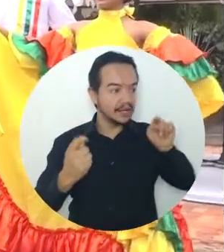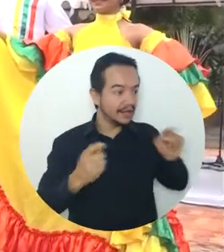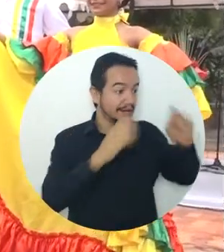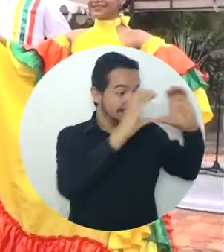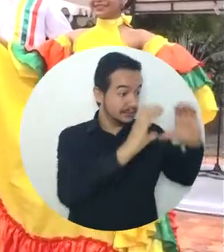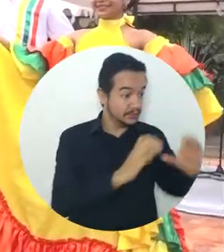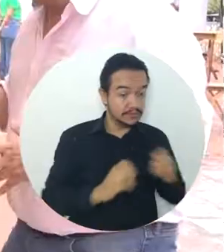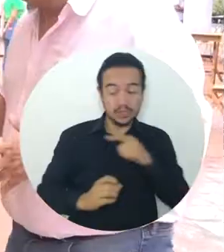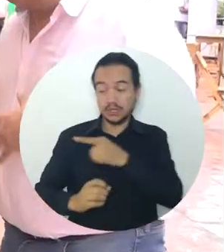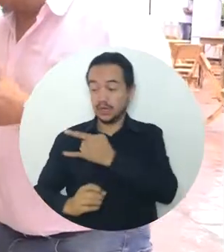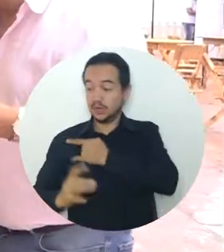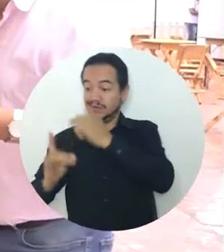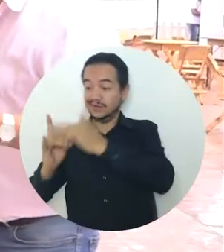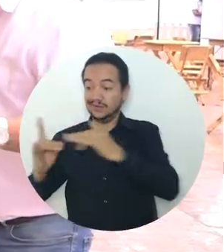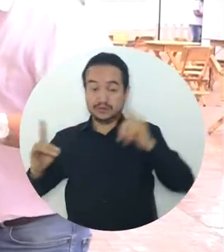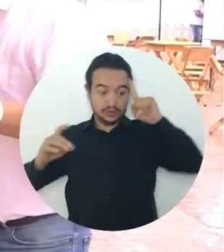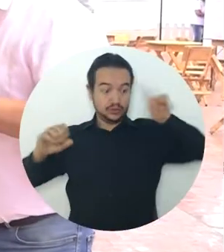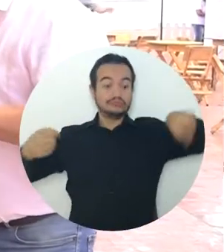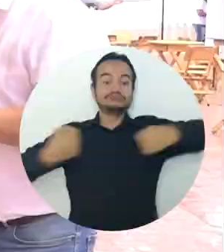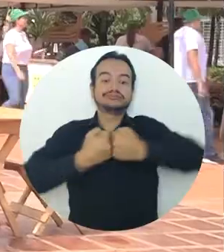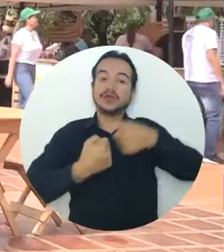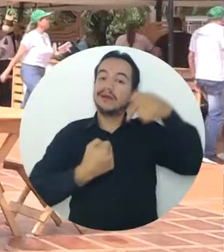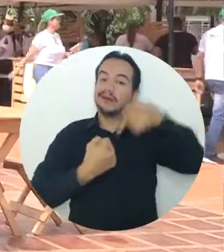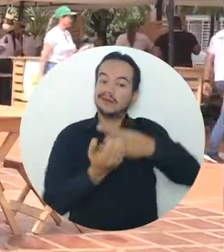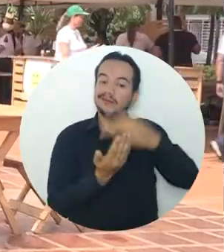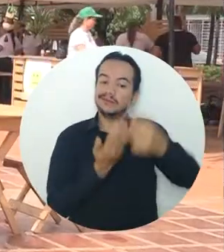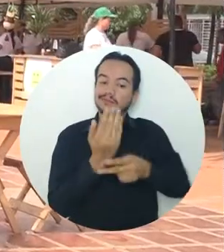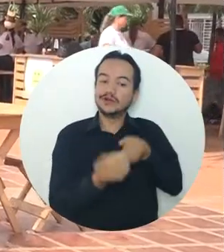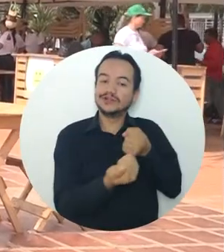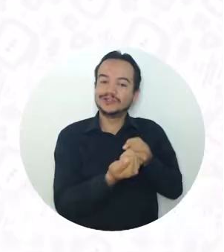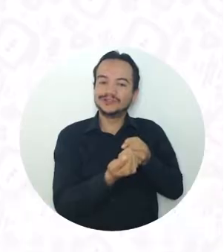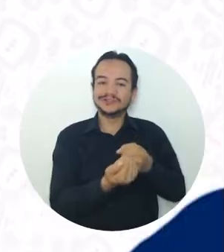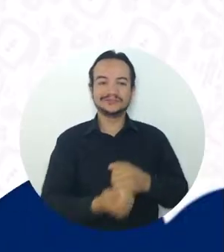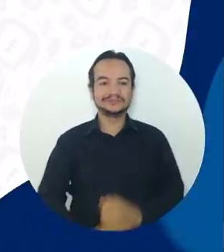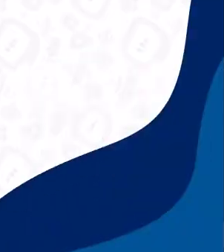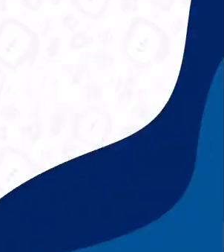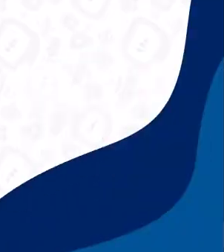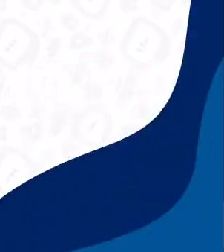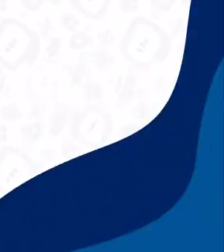proyecto e-commerce que lidera la Universidad de Magdalena y la Cámara de Comercio.